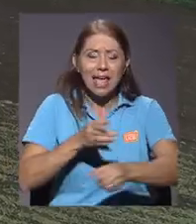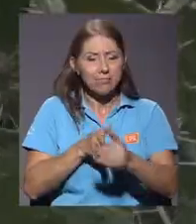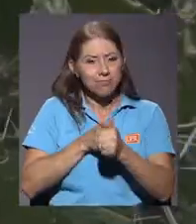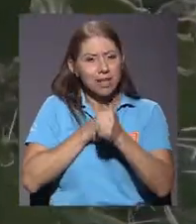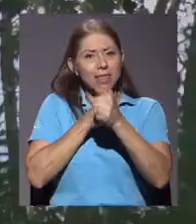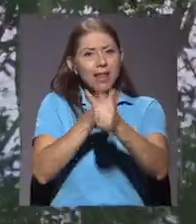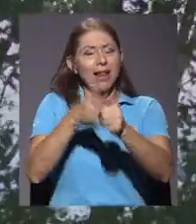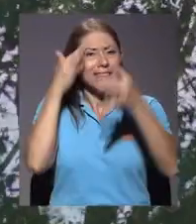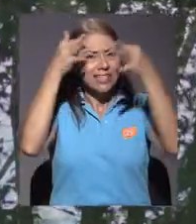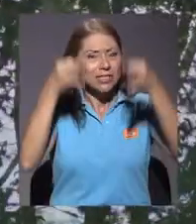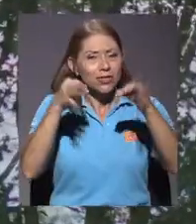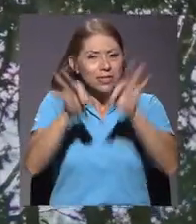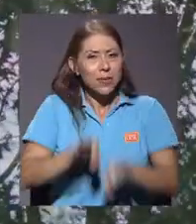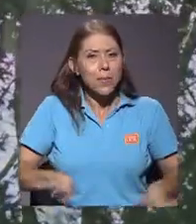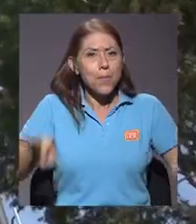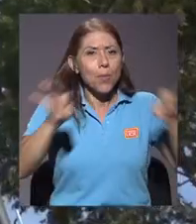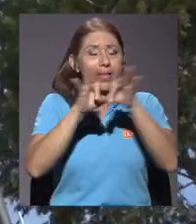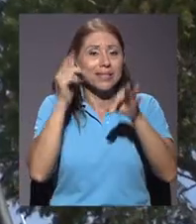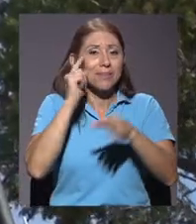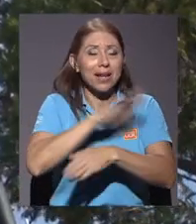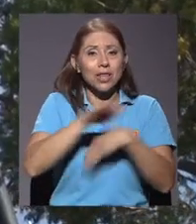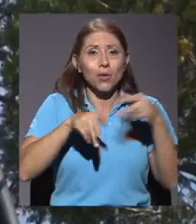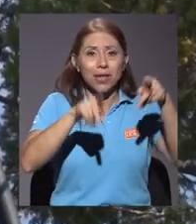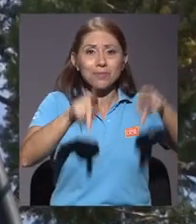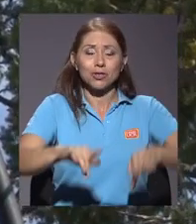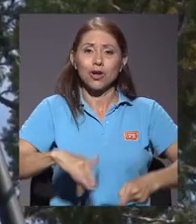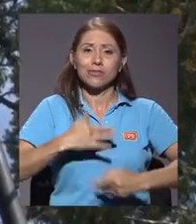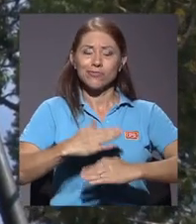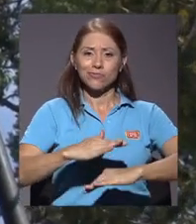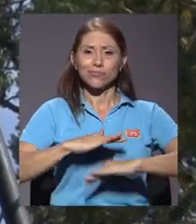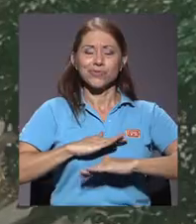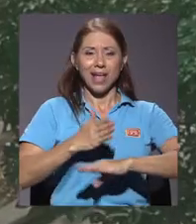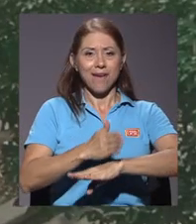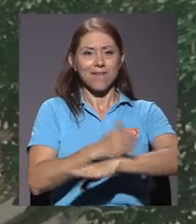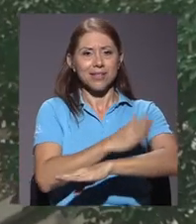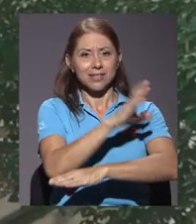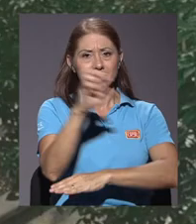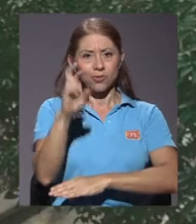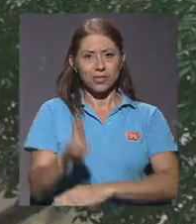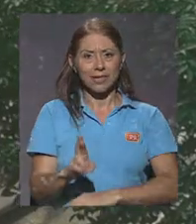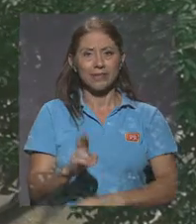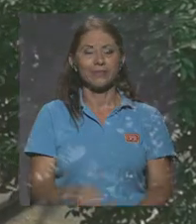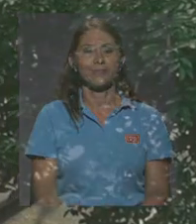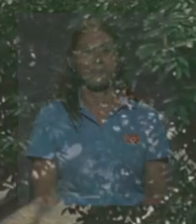decisiones trascendentales para el bienestar de la población y el avance de Costa Rica.